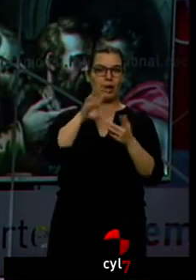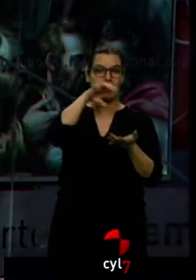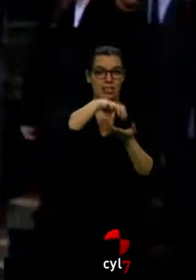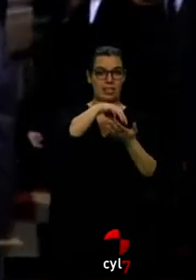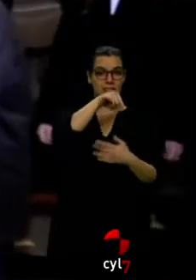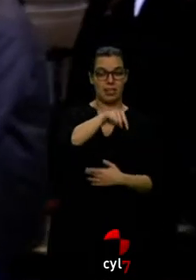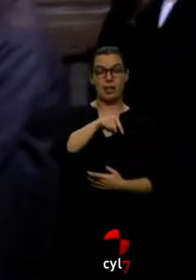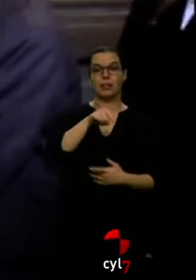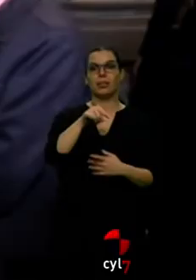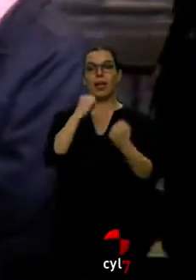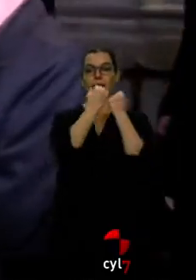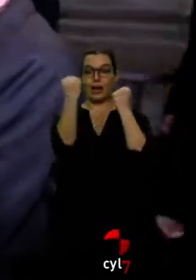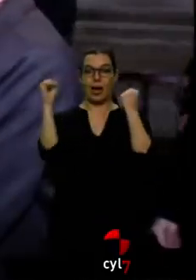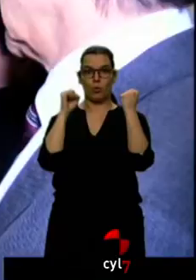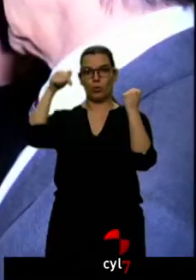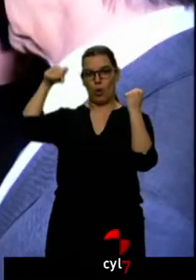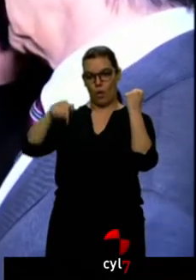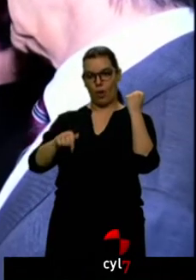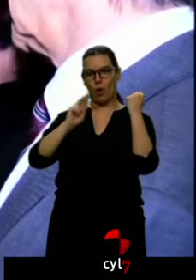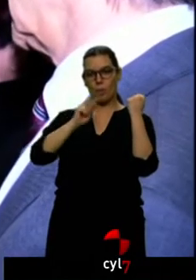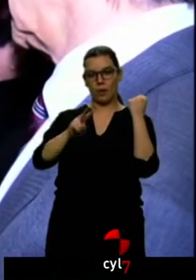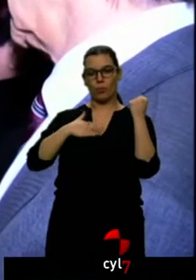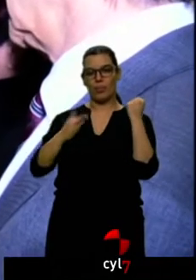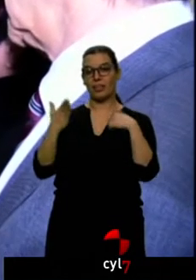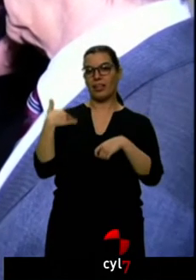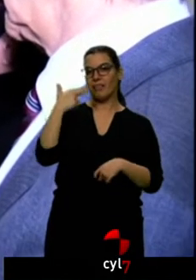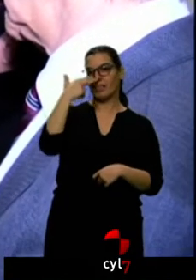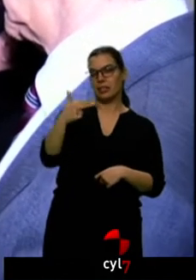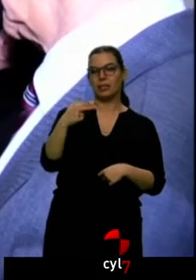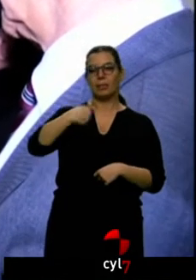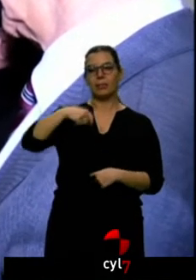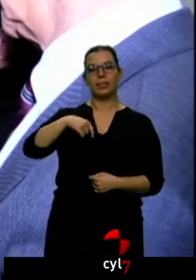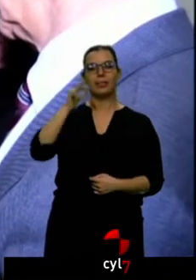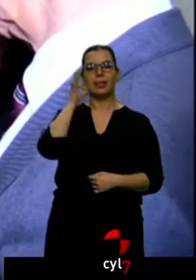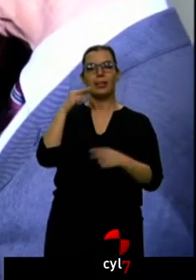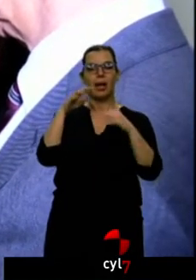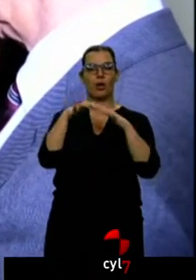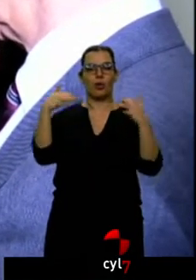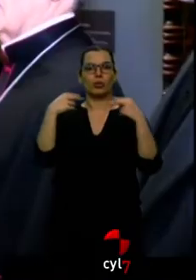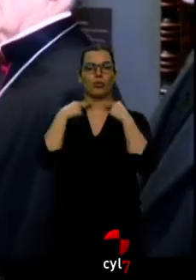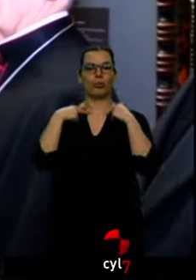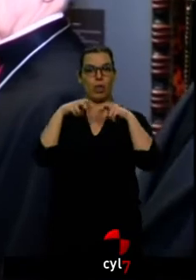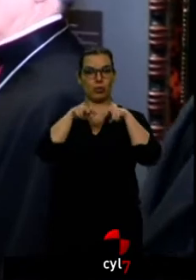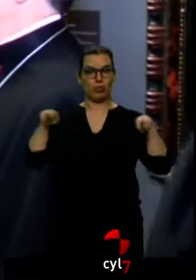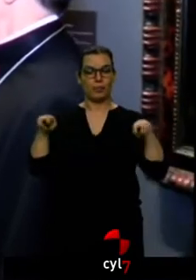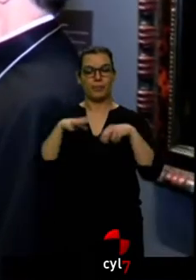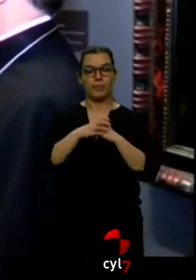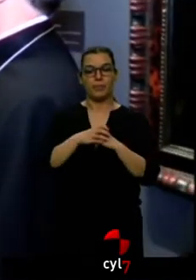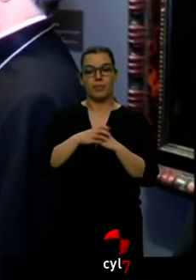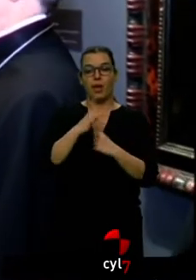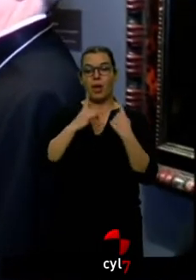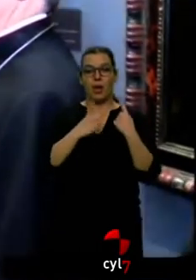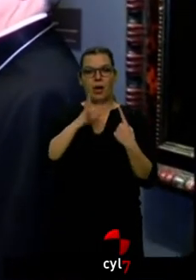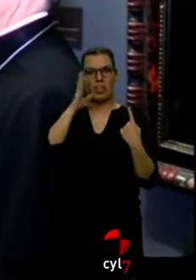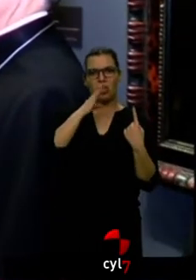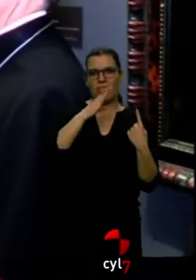y ayer la visitó la presidenta del Congreso, Ana Pastor. Estas obras estaban ocultas en la propia SEO, muchas de ellas en mal